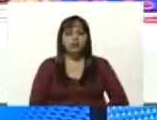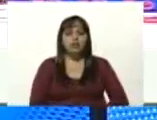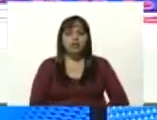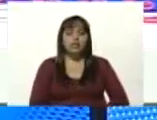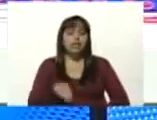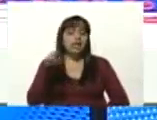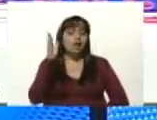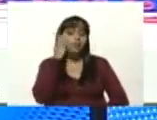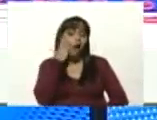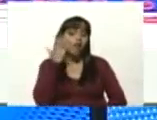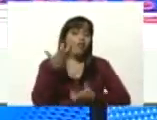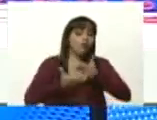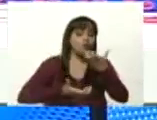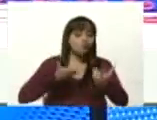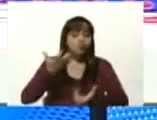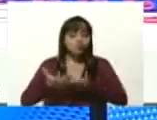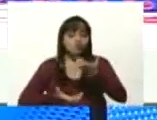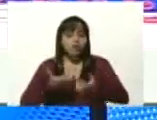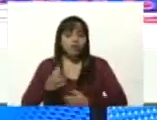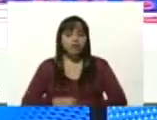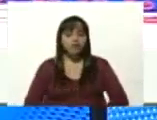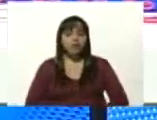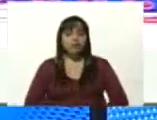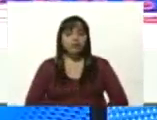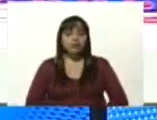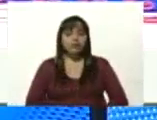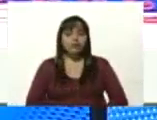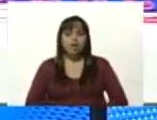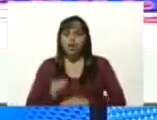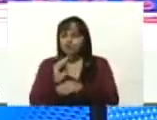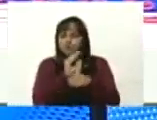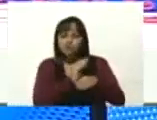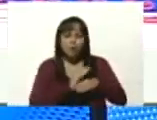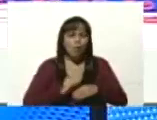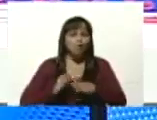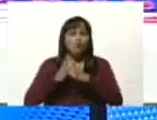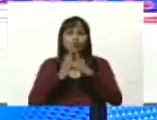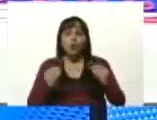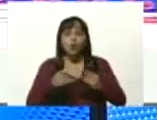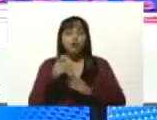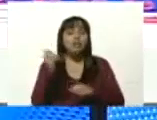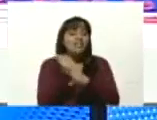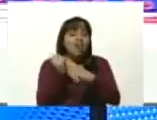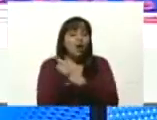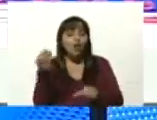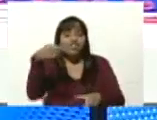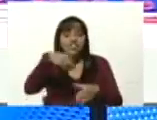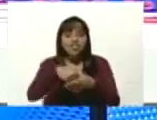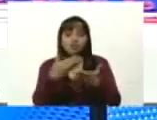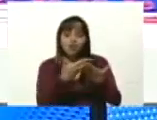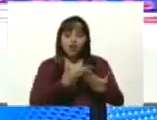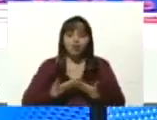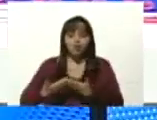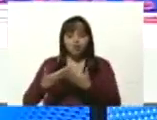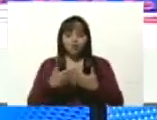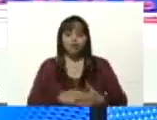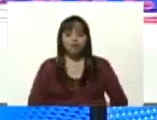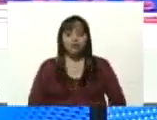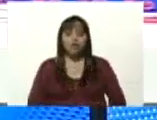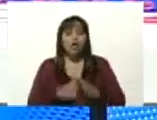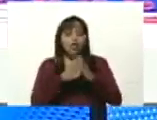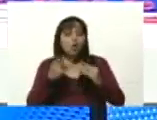cocineras de los bedeles de todo el personal alrededor de la escuela todo el mundo